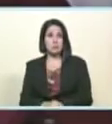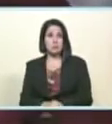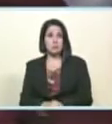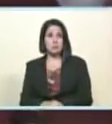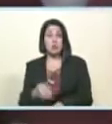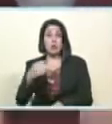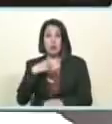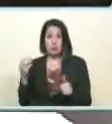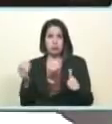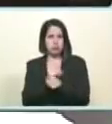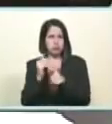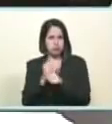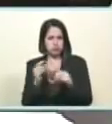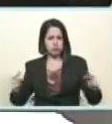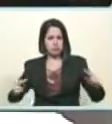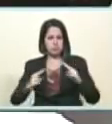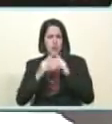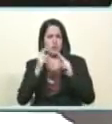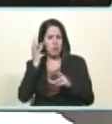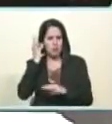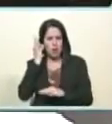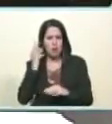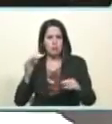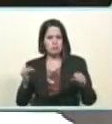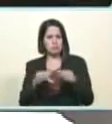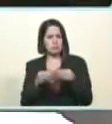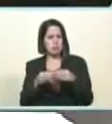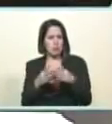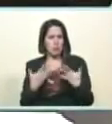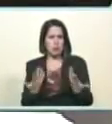yo me conseguí una mujer en una reunión que tuvimos